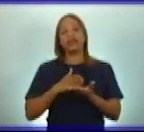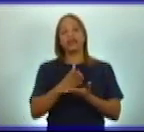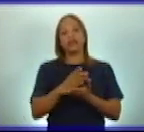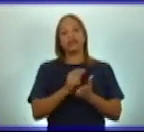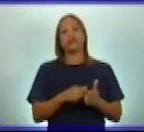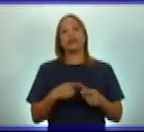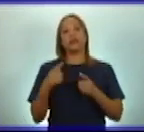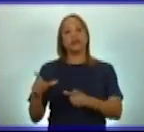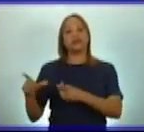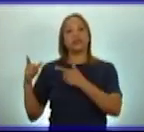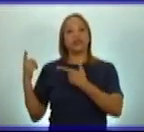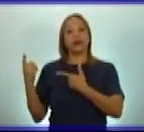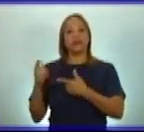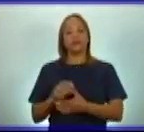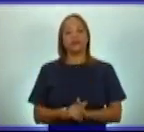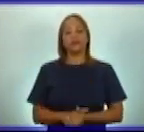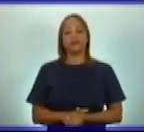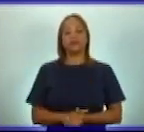presentamos.